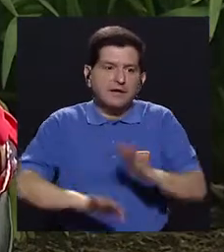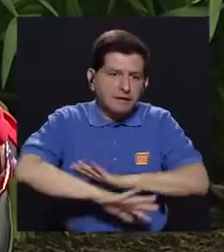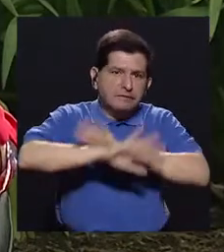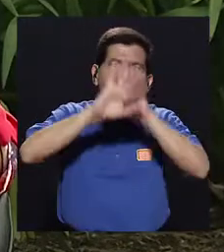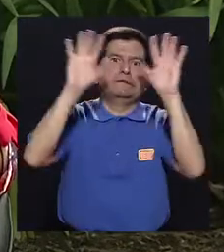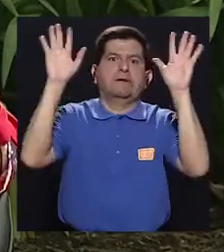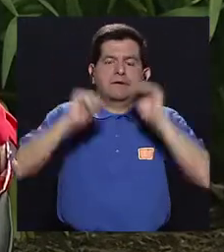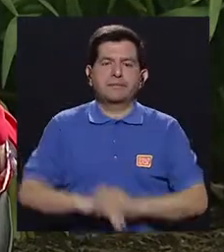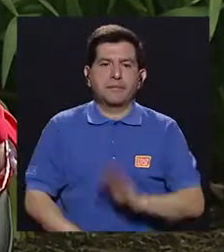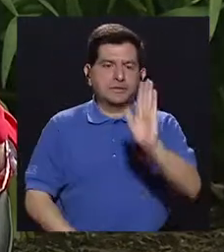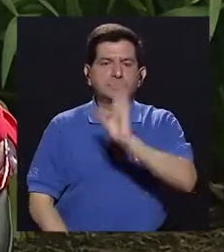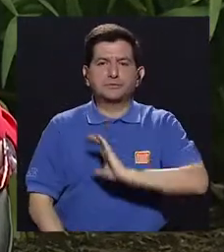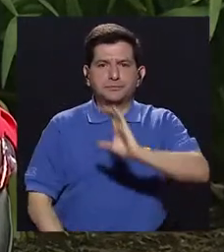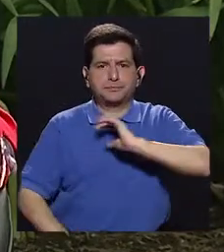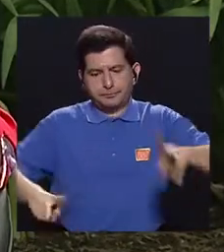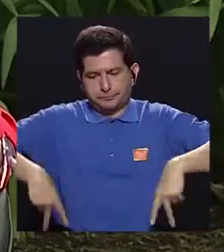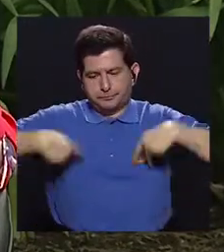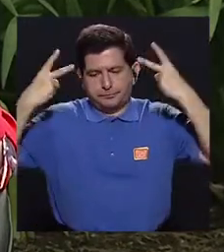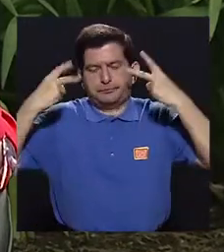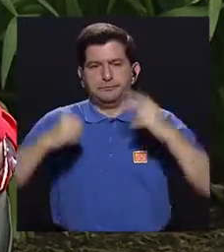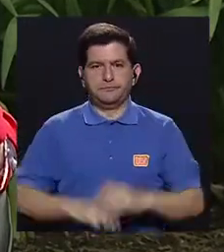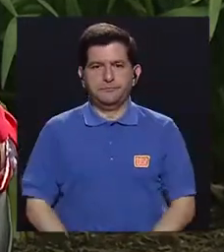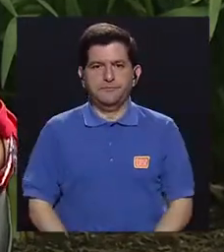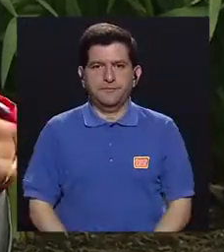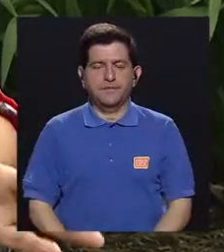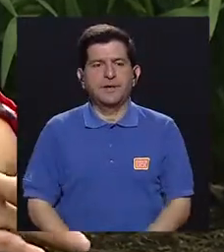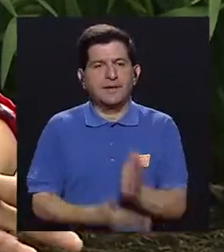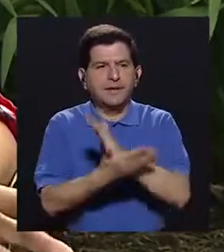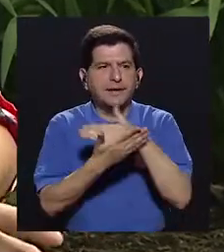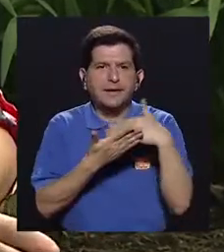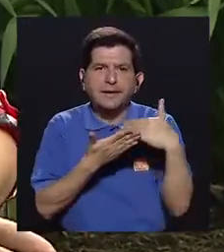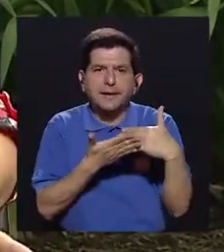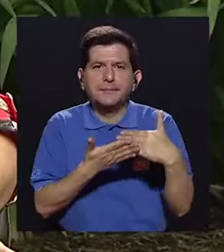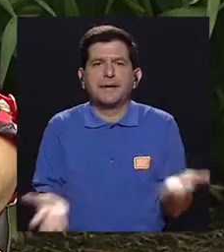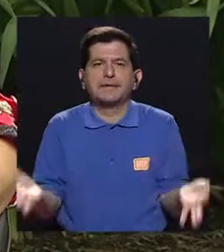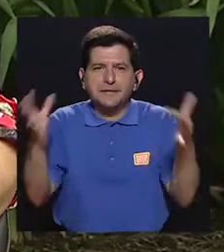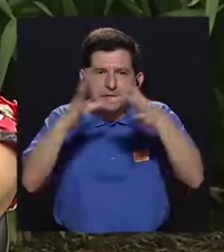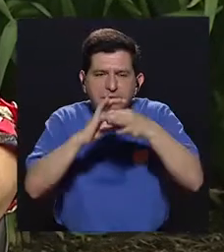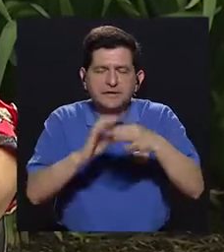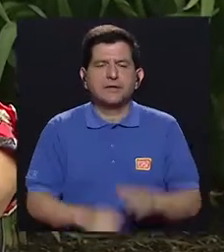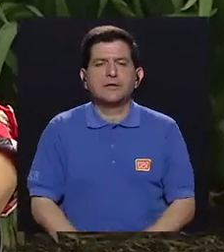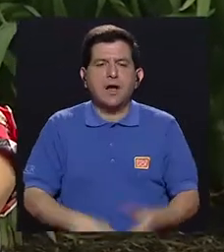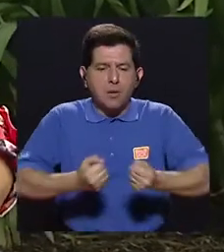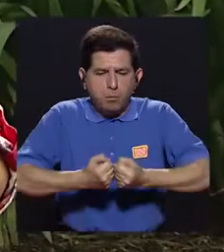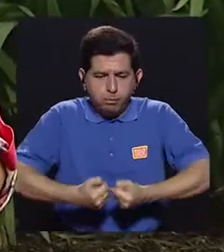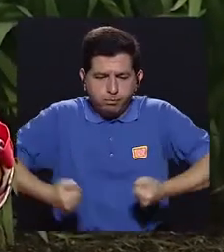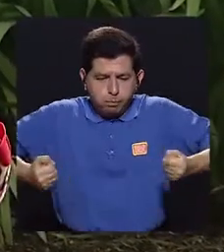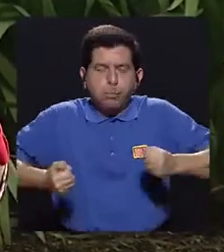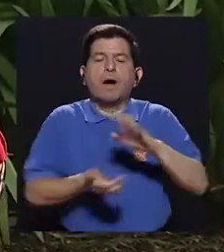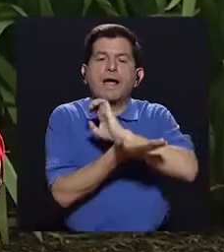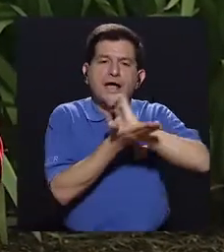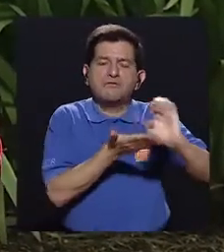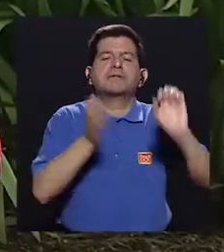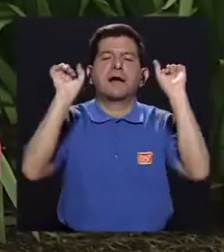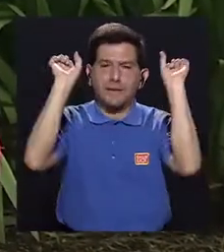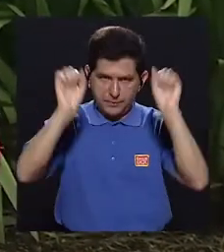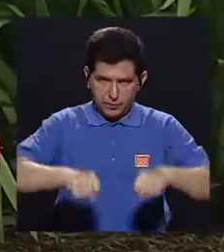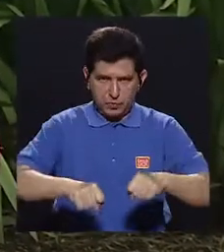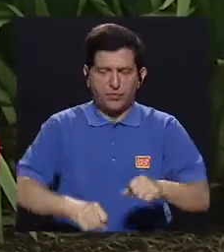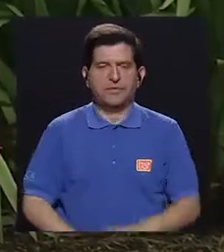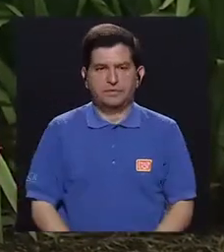claramente en su calidad de vida. Bueno, y el aspecto de esto es que la obesidad se puede prevenir